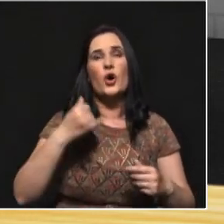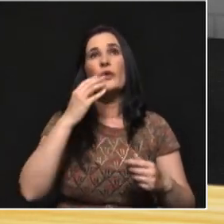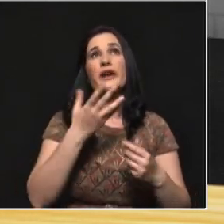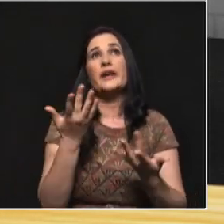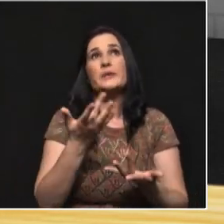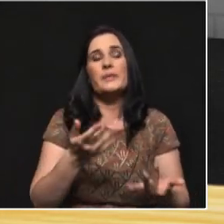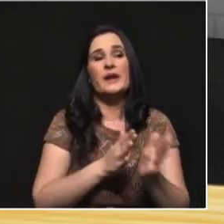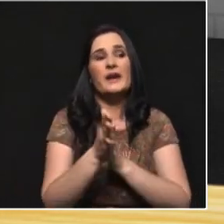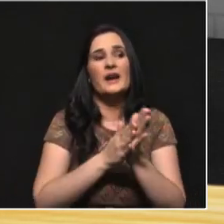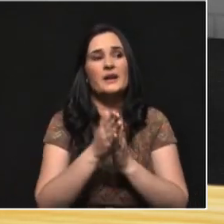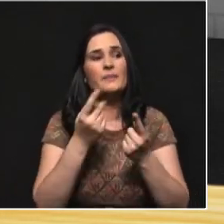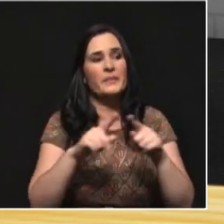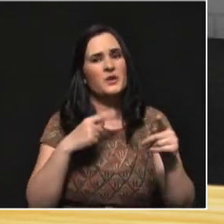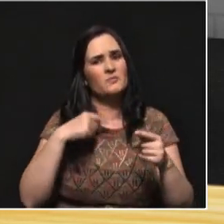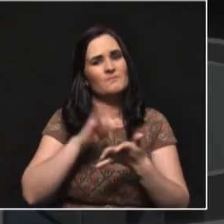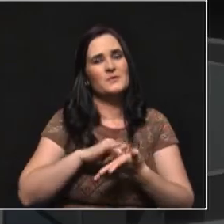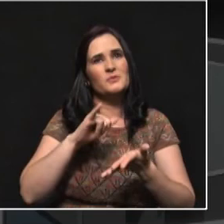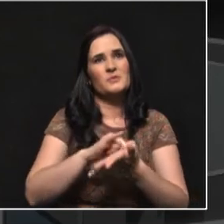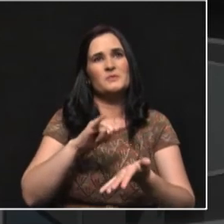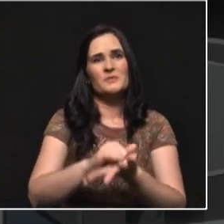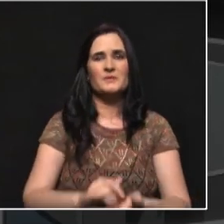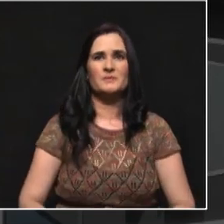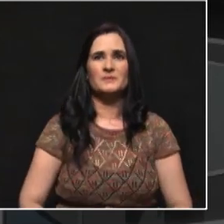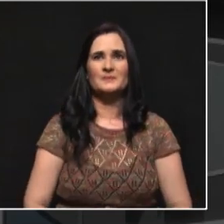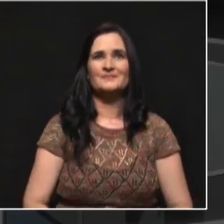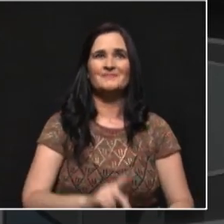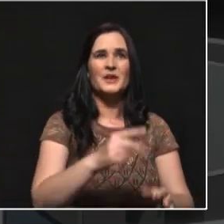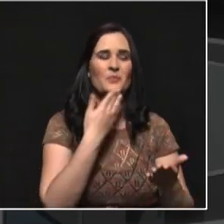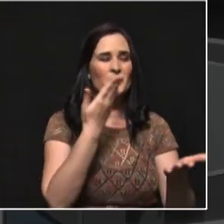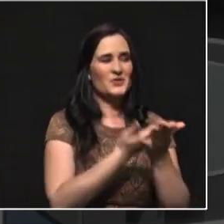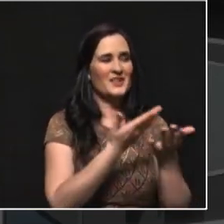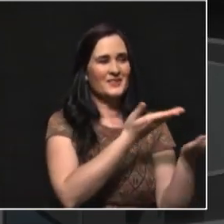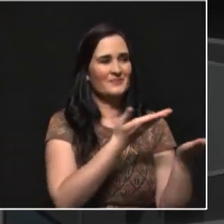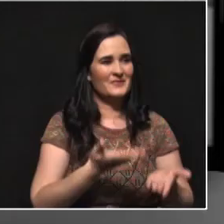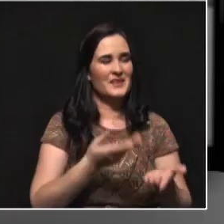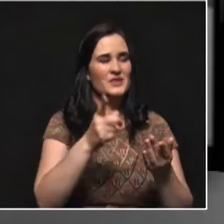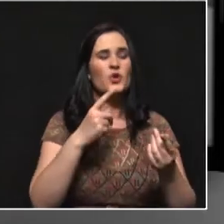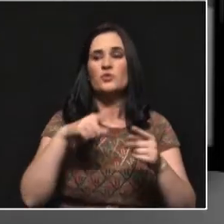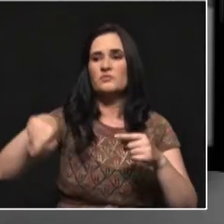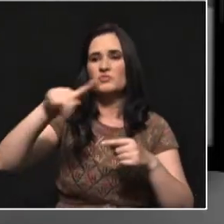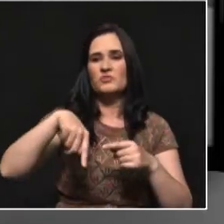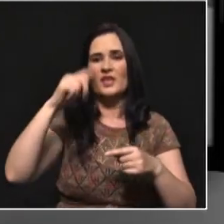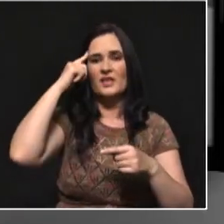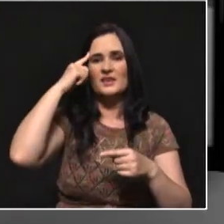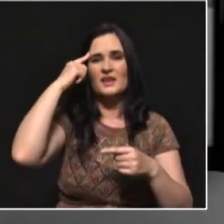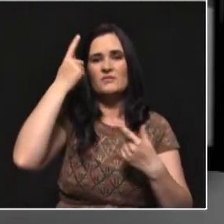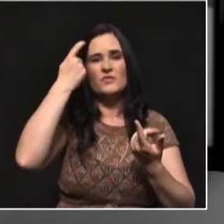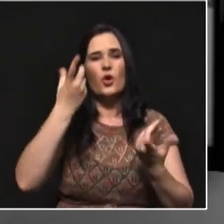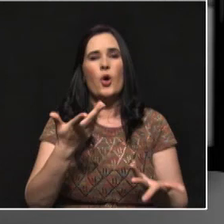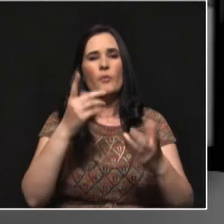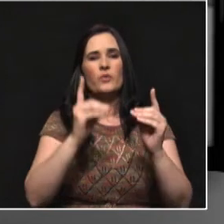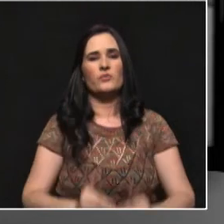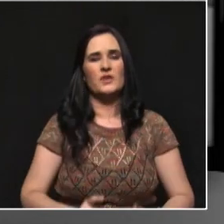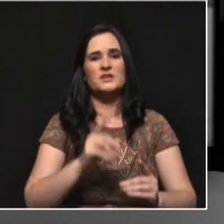cambio y las cosas como que no han cambiado mucho. Bueno, Pedro, muy gracias por estar con nosotros esta noche. La idea es darles elementos para que ustedes tomen la mejor decisión